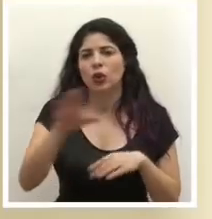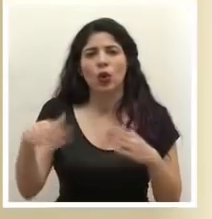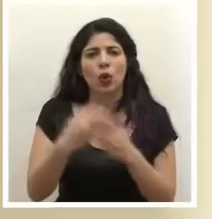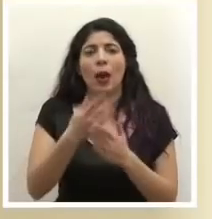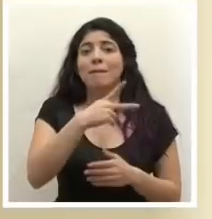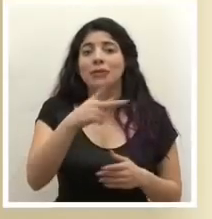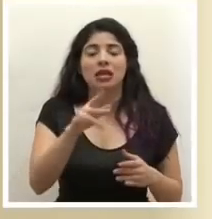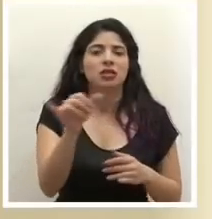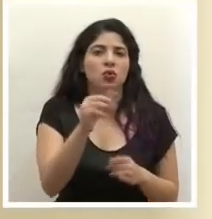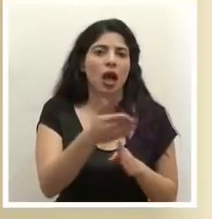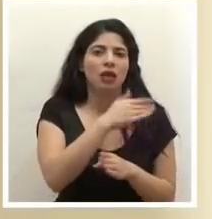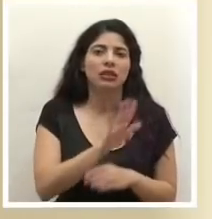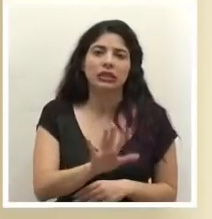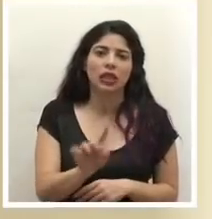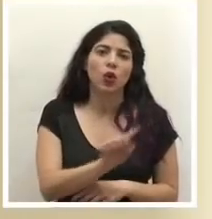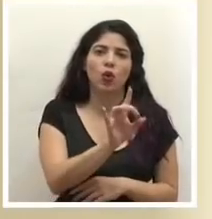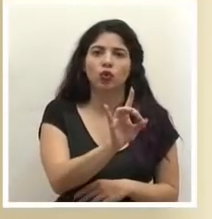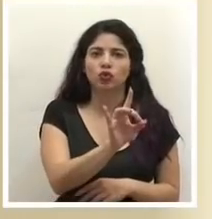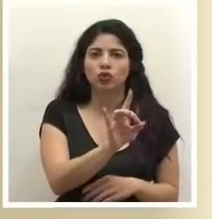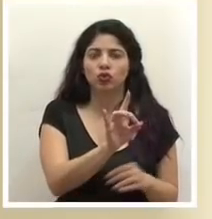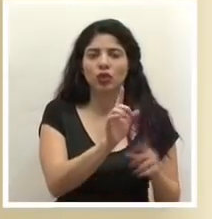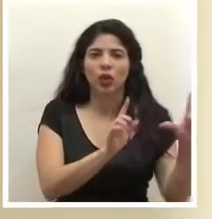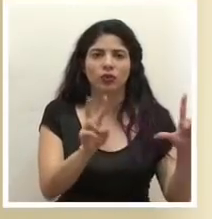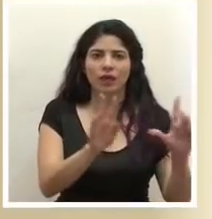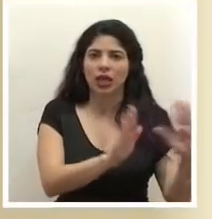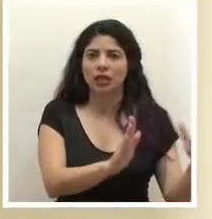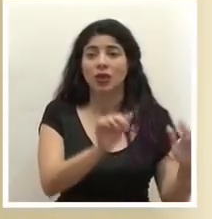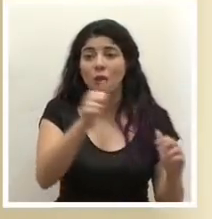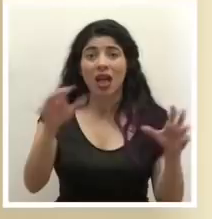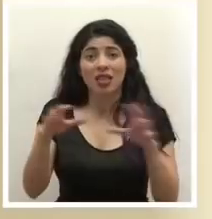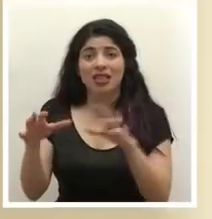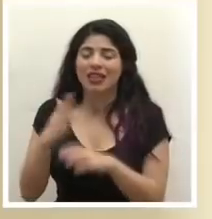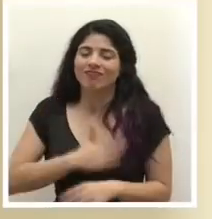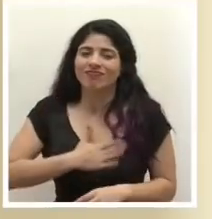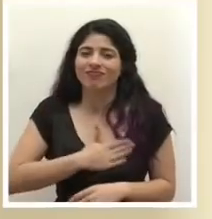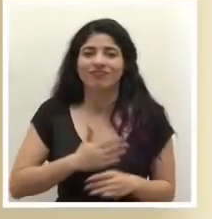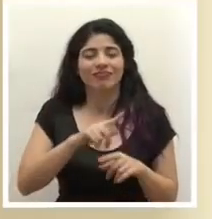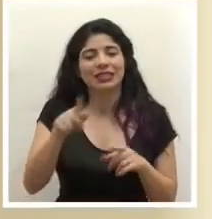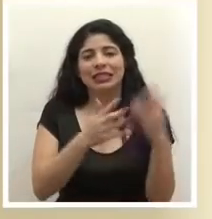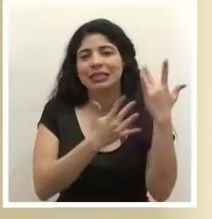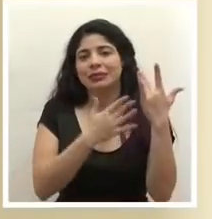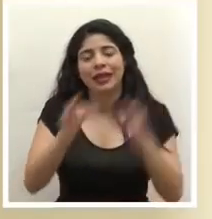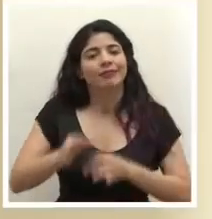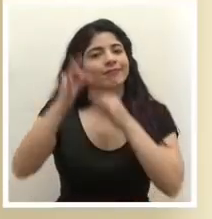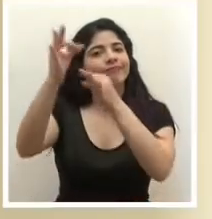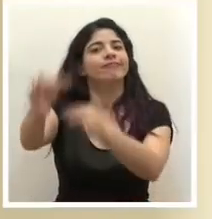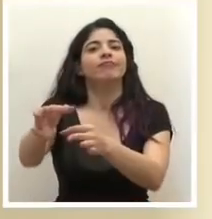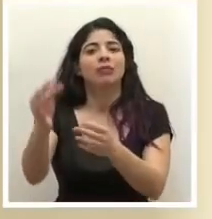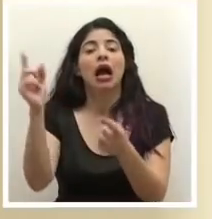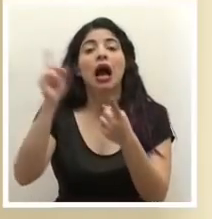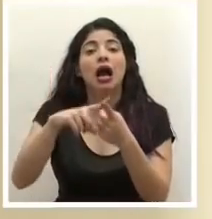playas quedan como estaban de 5 a 8 entre semana y el resto de actividades pues lamentablemente tendrán que esperar a que podamos tener